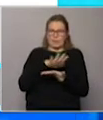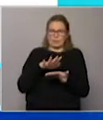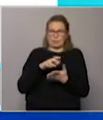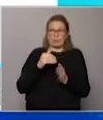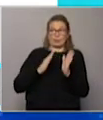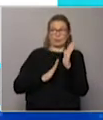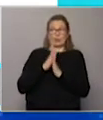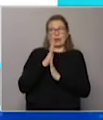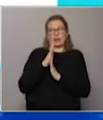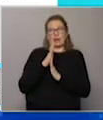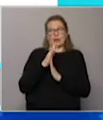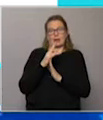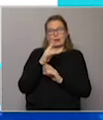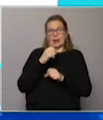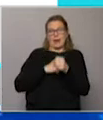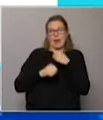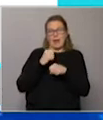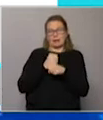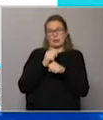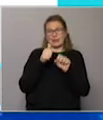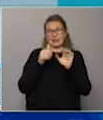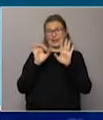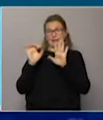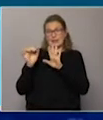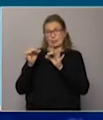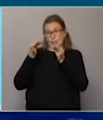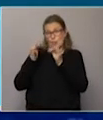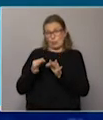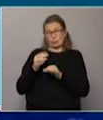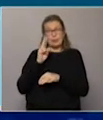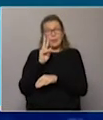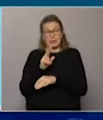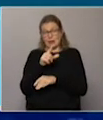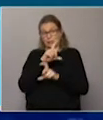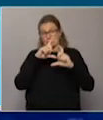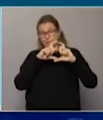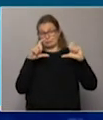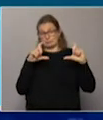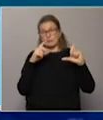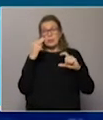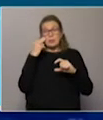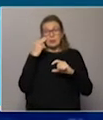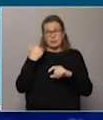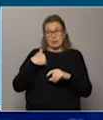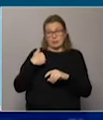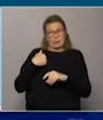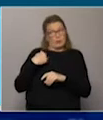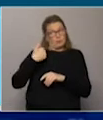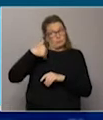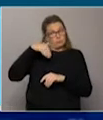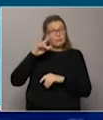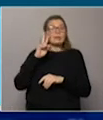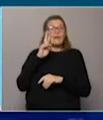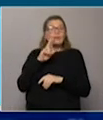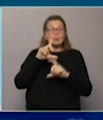600 en la crisis del 2002, ¿no? Exacto. día a día estábamos mirando. El problema de Argentina es severo y ahora lo que están